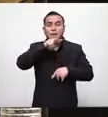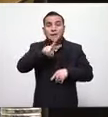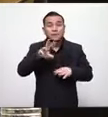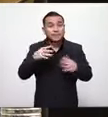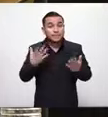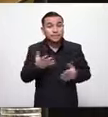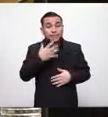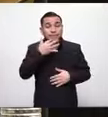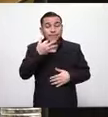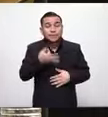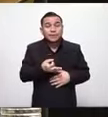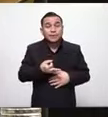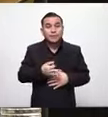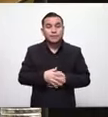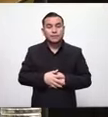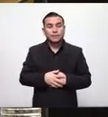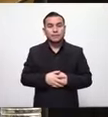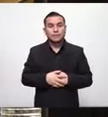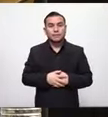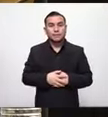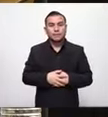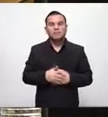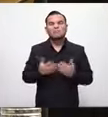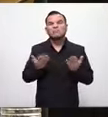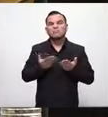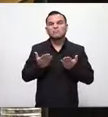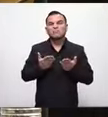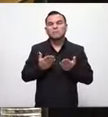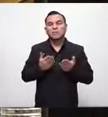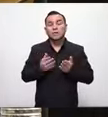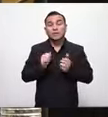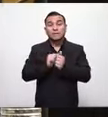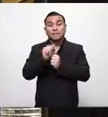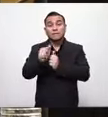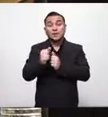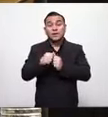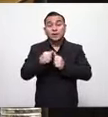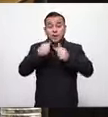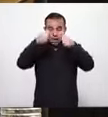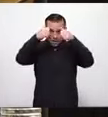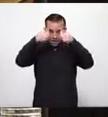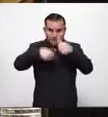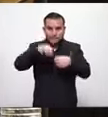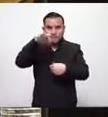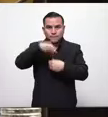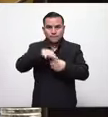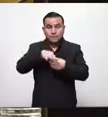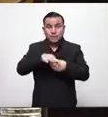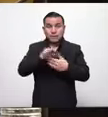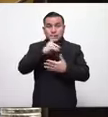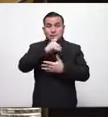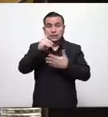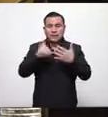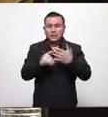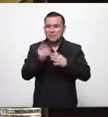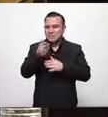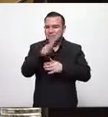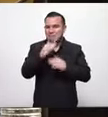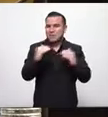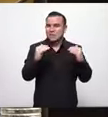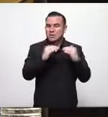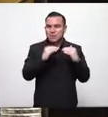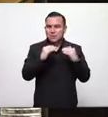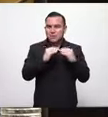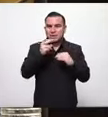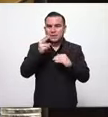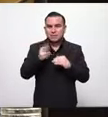que llevaba adelante la aprobación de otro decreto similar a los que están